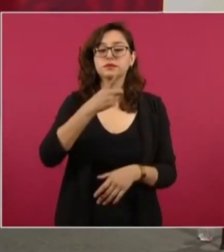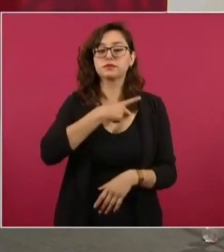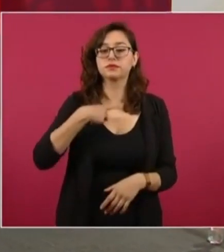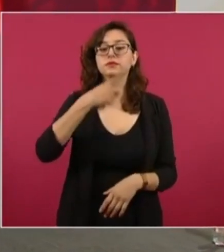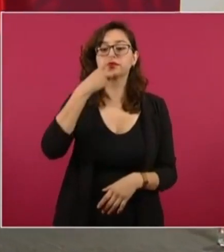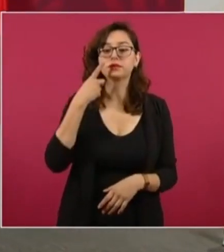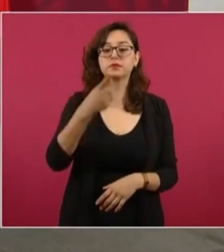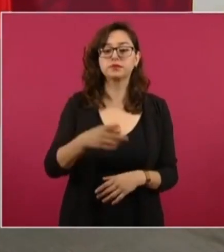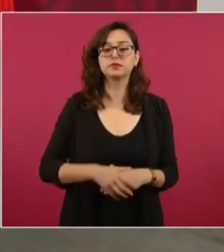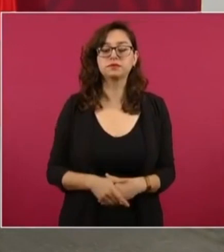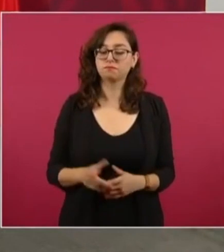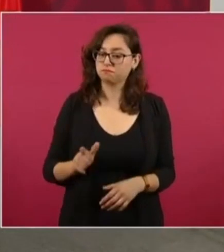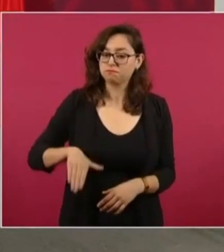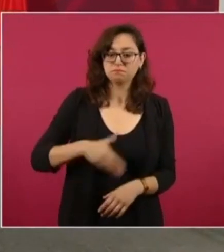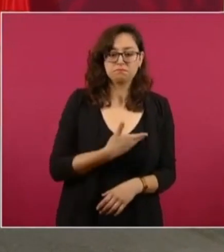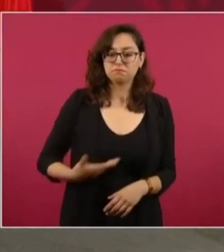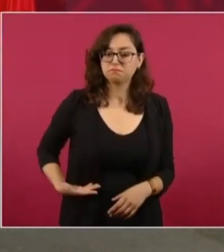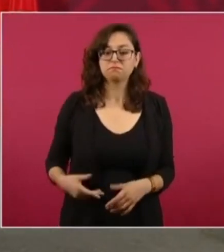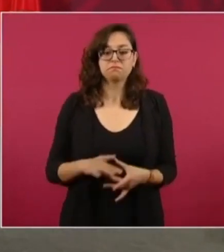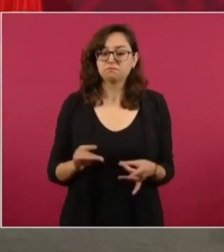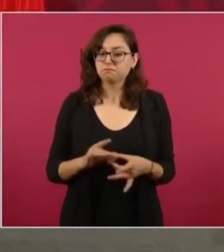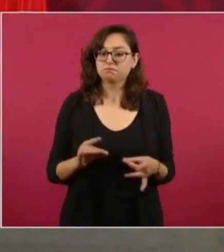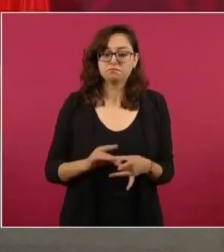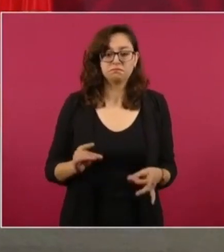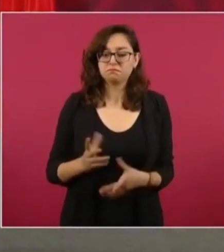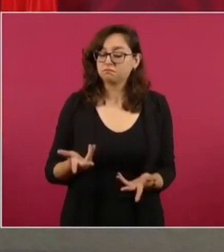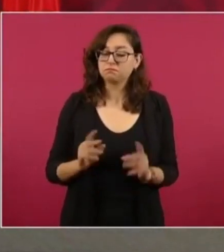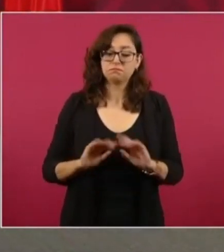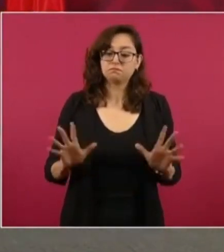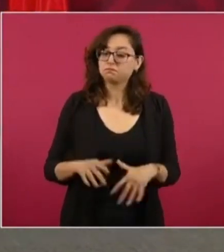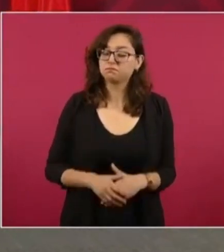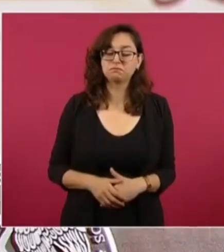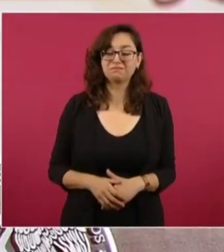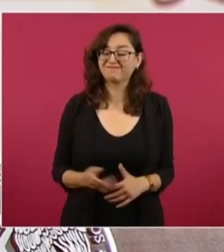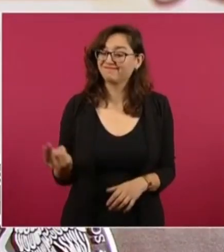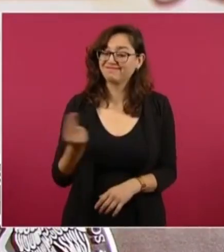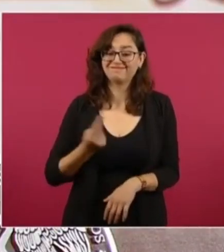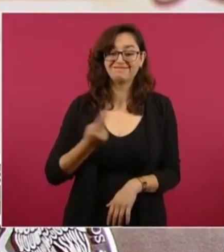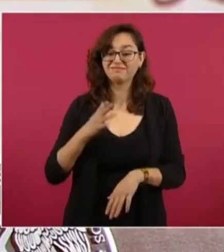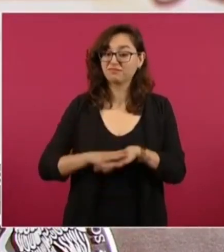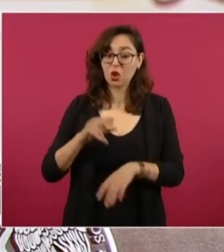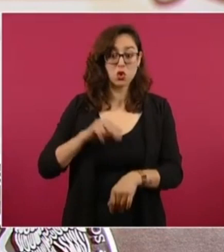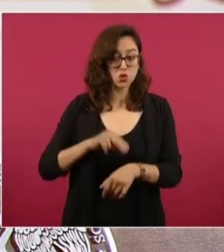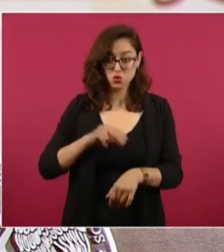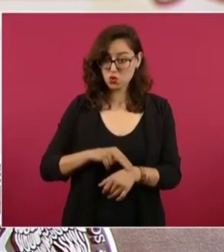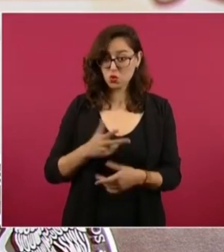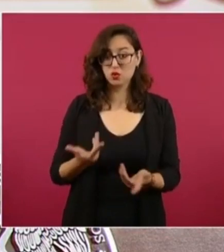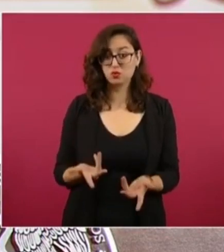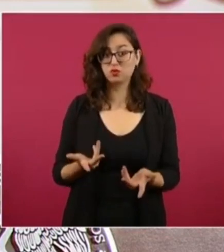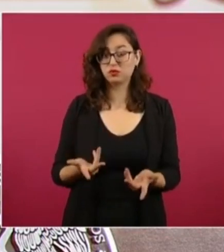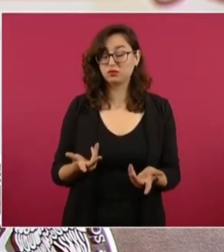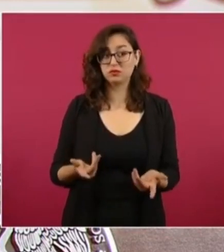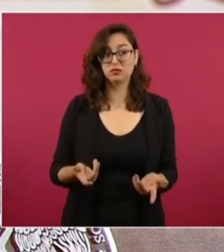completamente de acuerdo con el señor presidente. Sí necesitamos más médicos especialistas en números, aunque